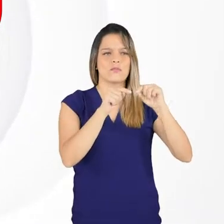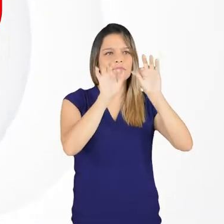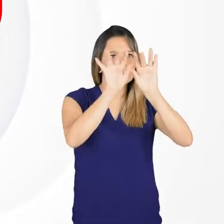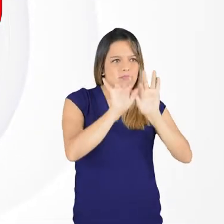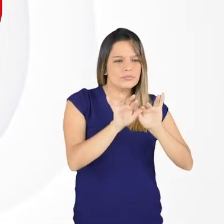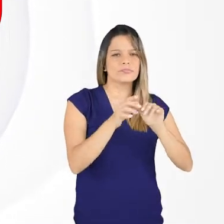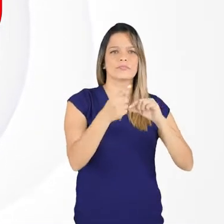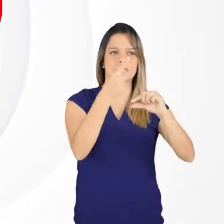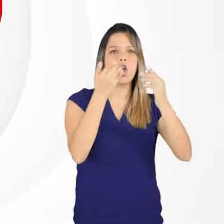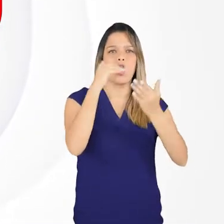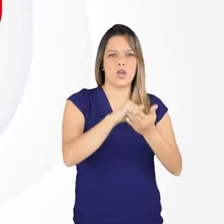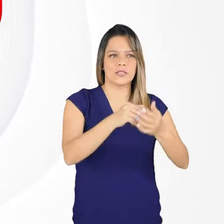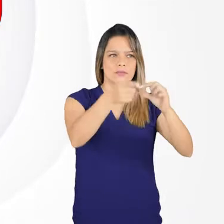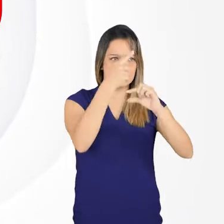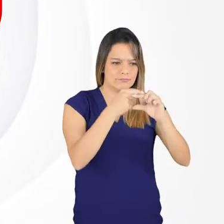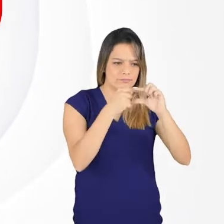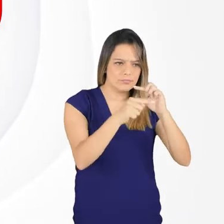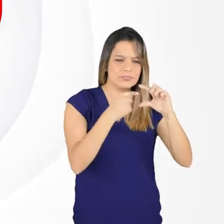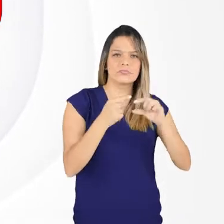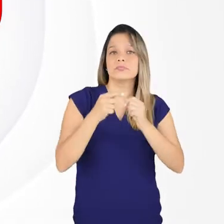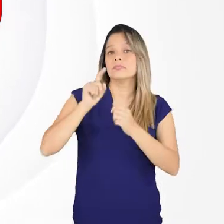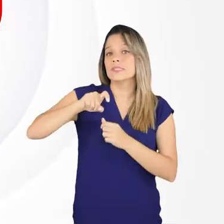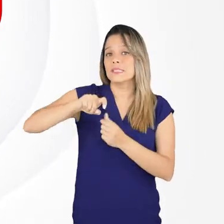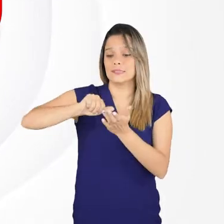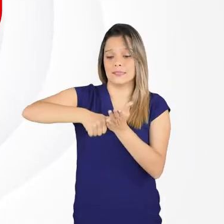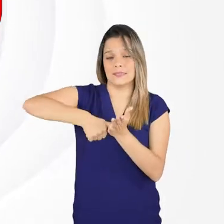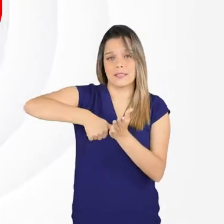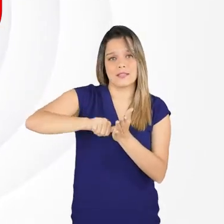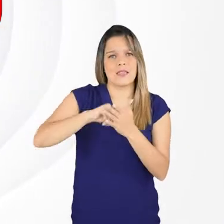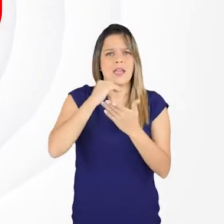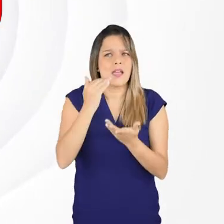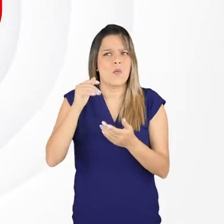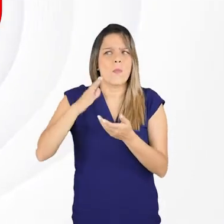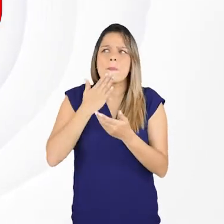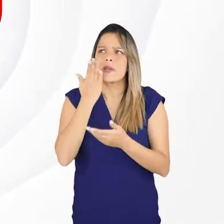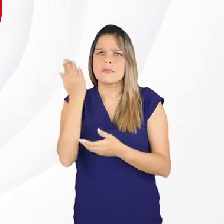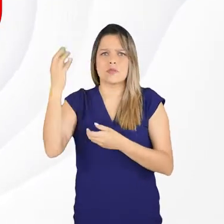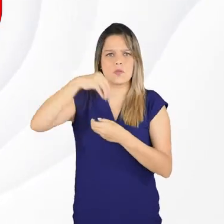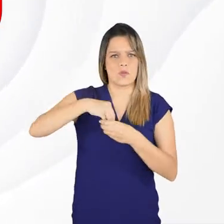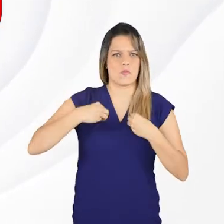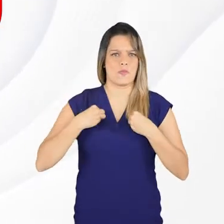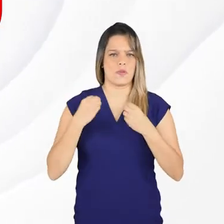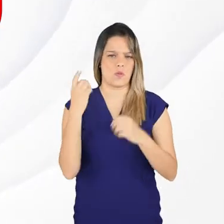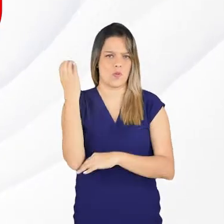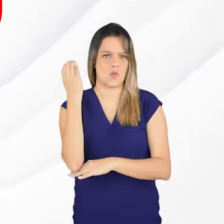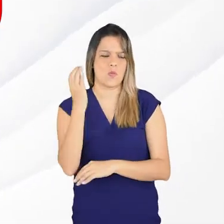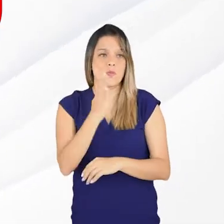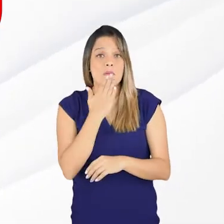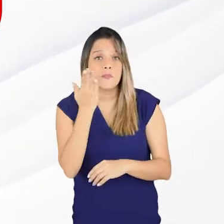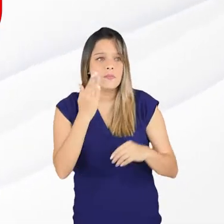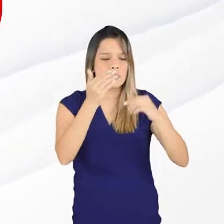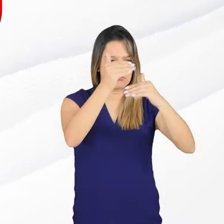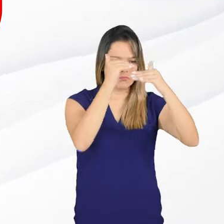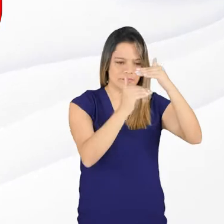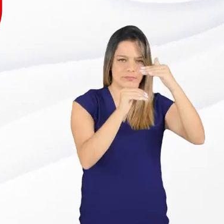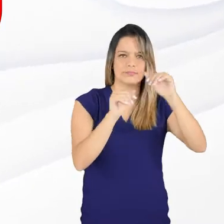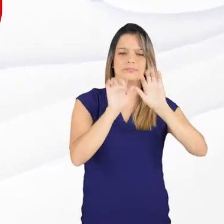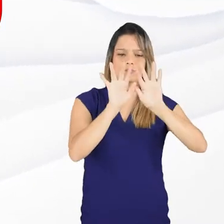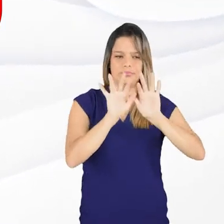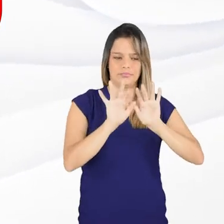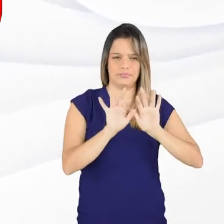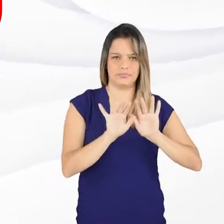La plataforma solicitará un correo electrónico y confirmación. También un tipo de documento, número y